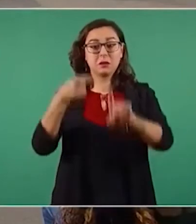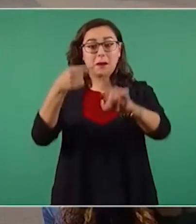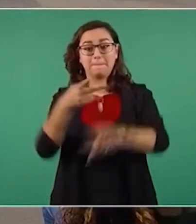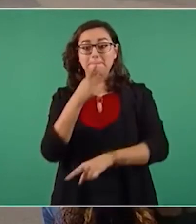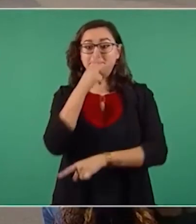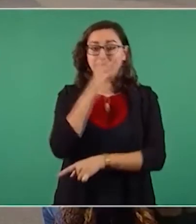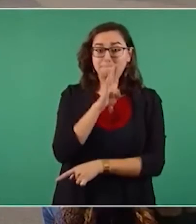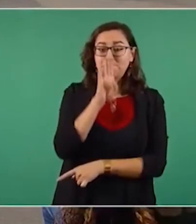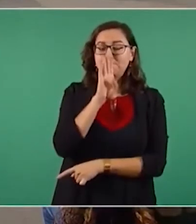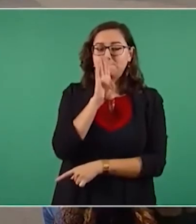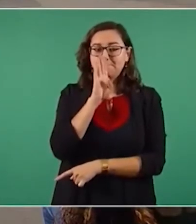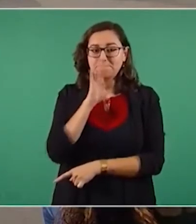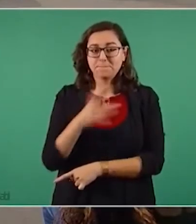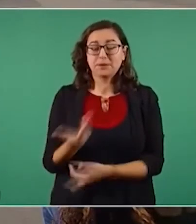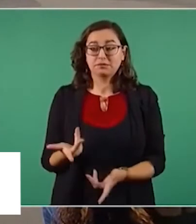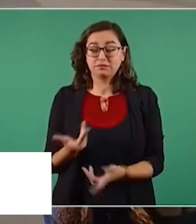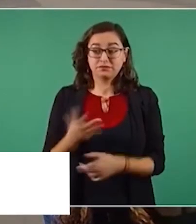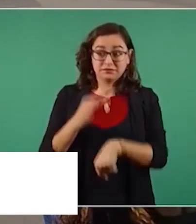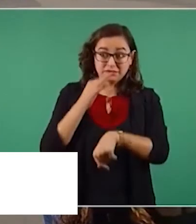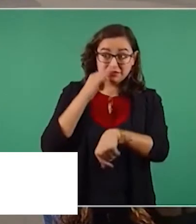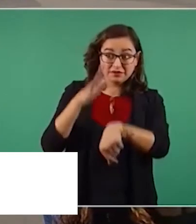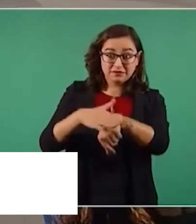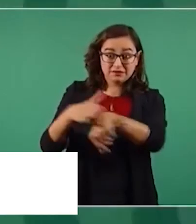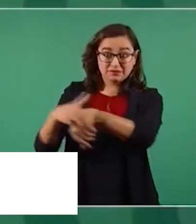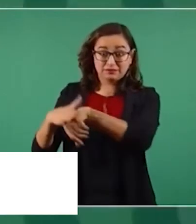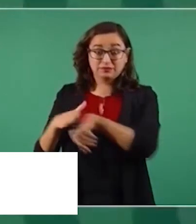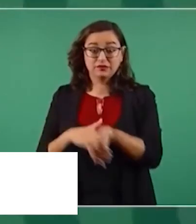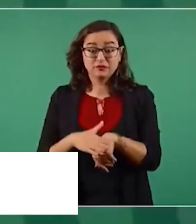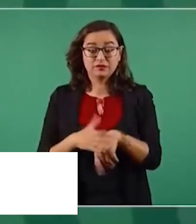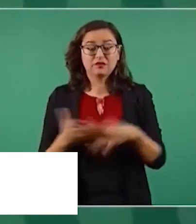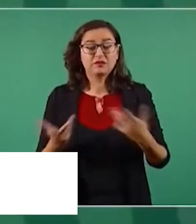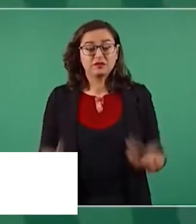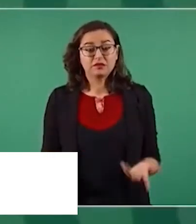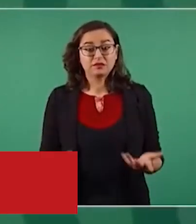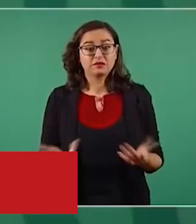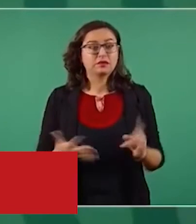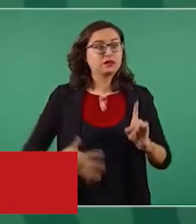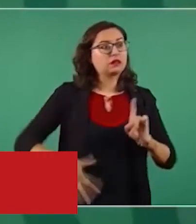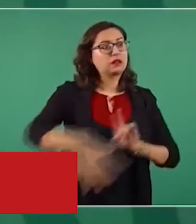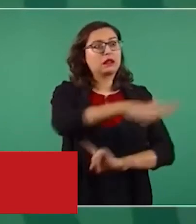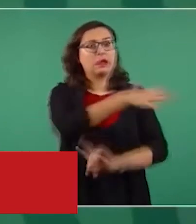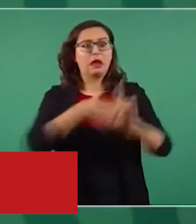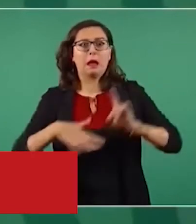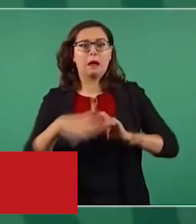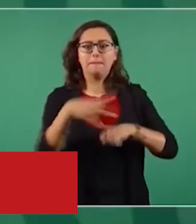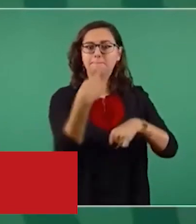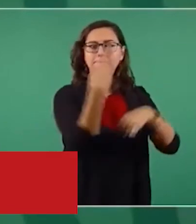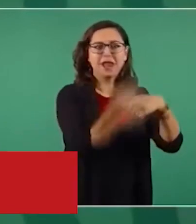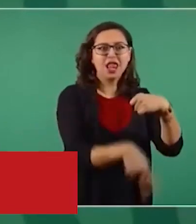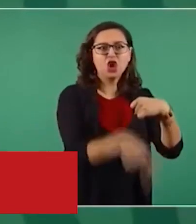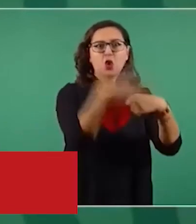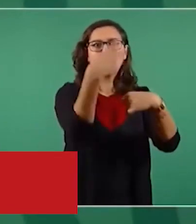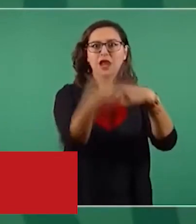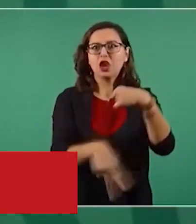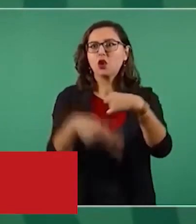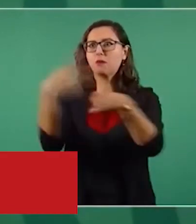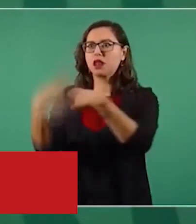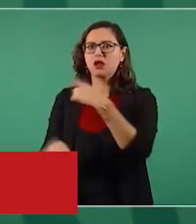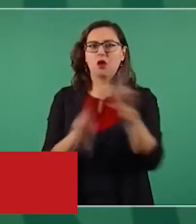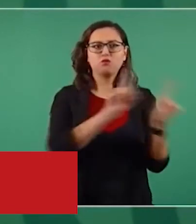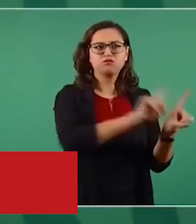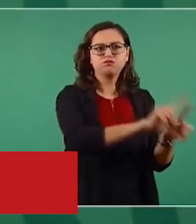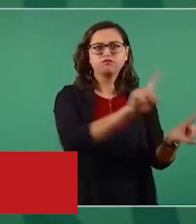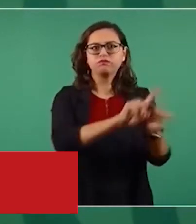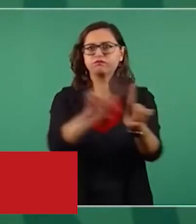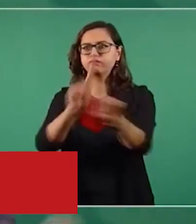es COVID-19 comparado con la realidad que viven todas las personas menores de edad